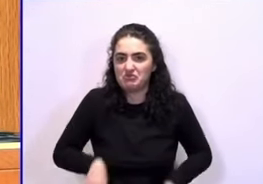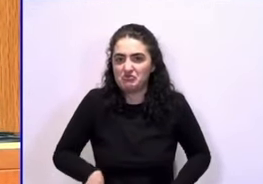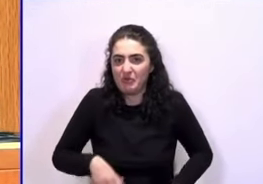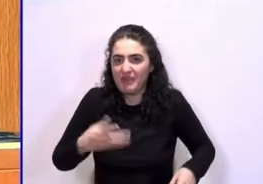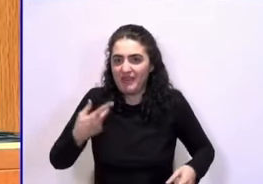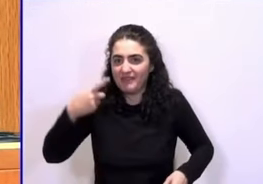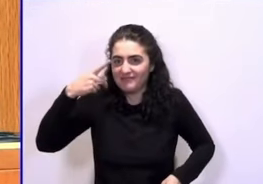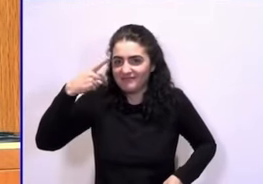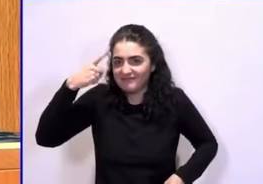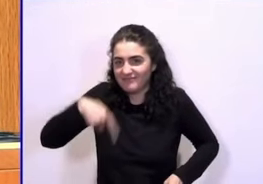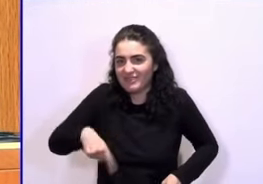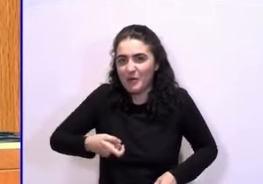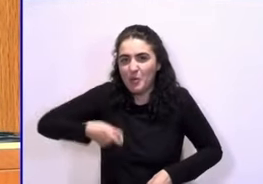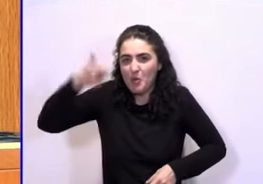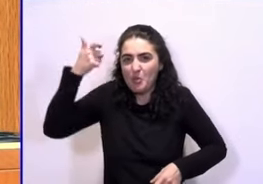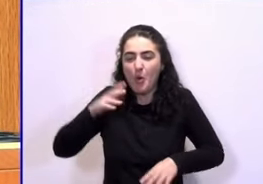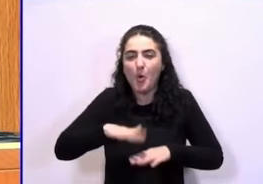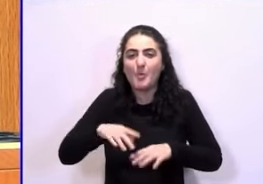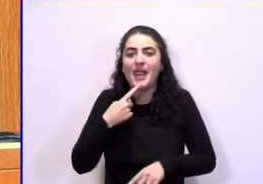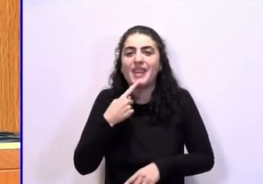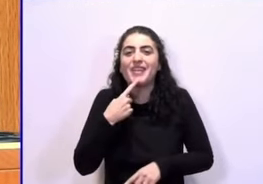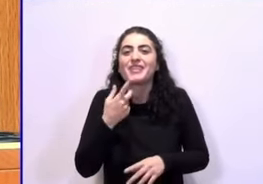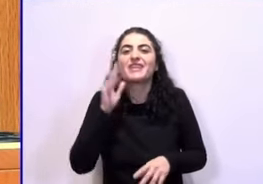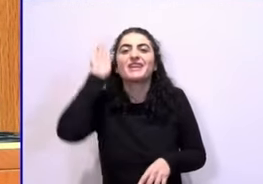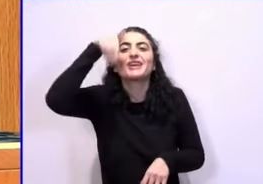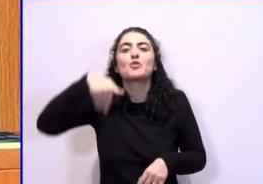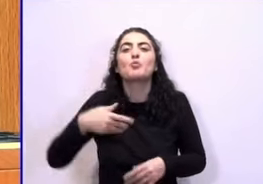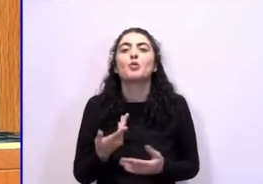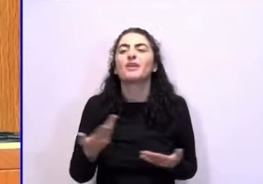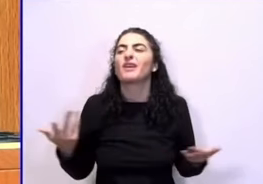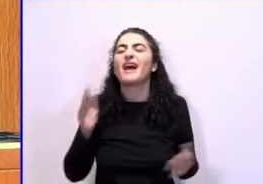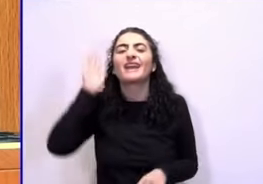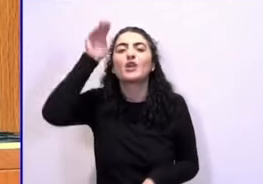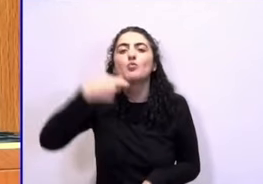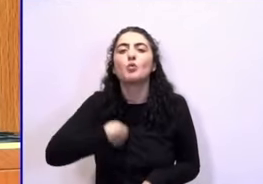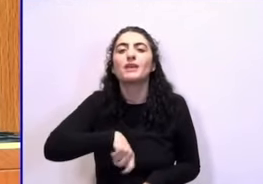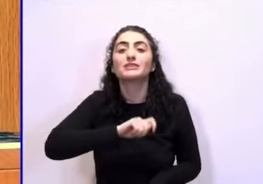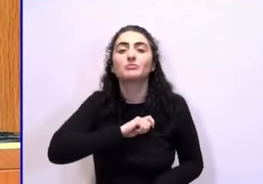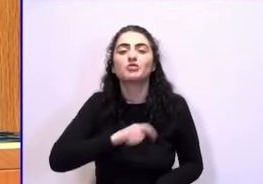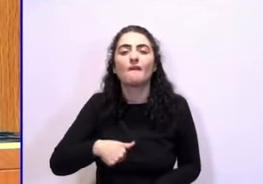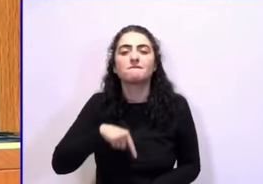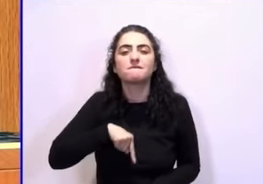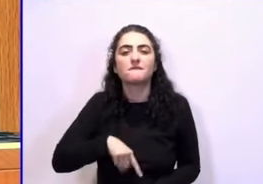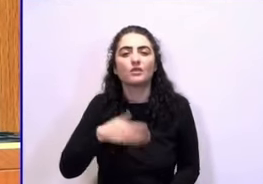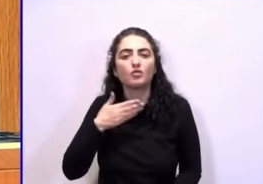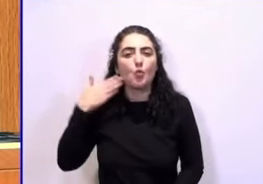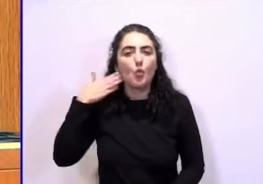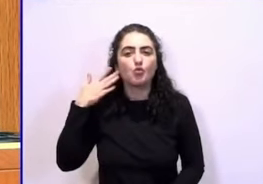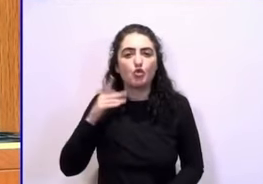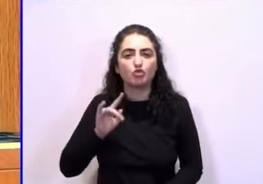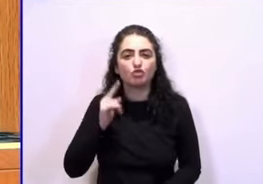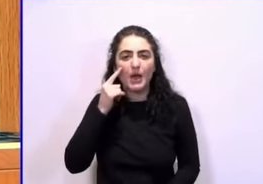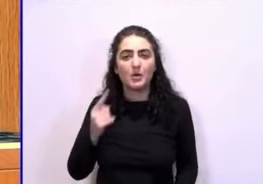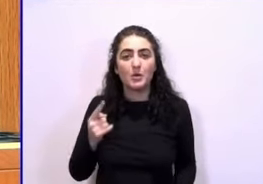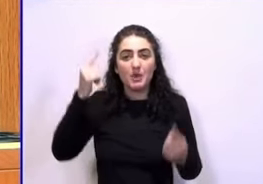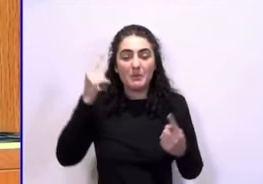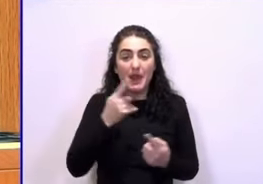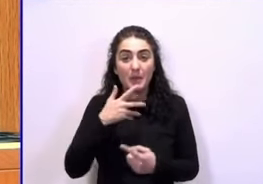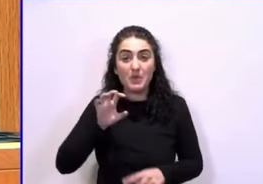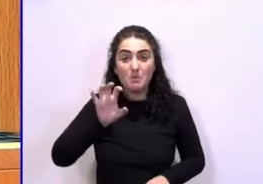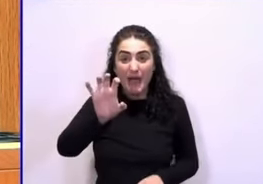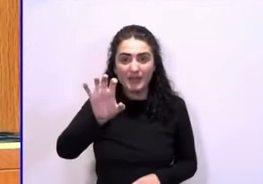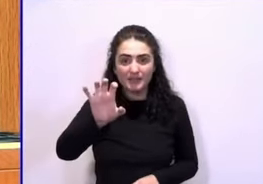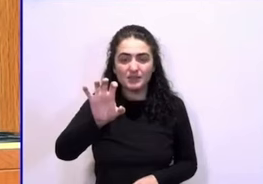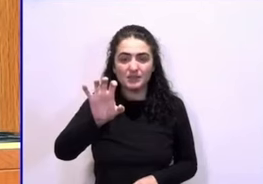ustedes vienen a decir de la República. La República Española de la que me siento orgullosa. La primera vez en nuestro país